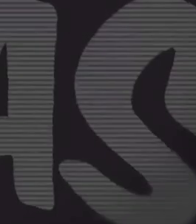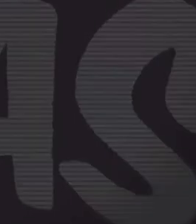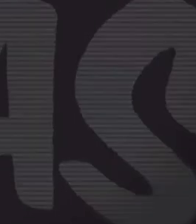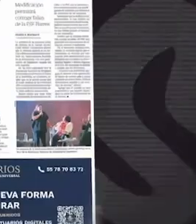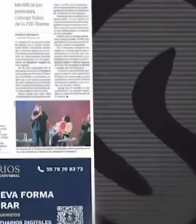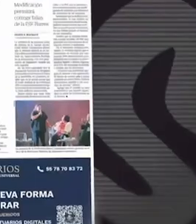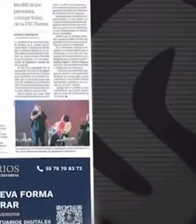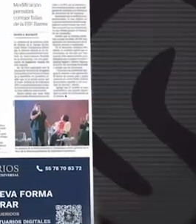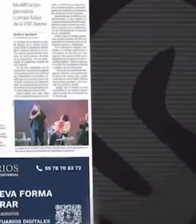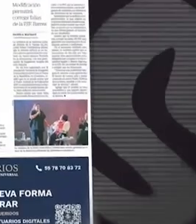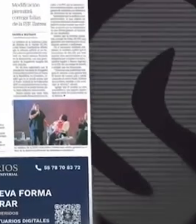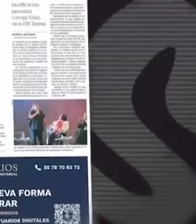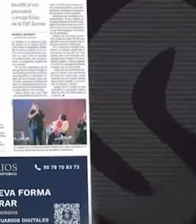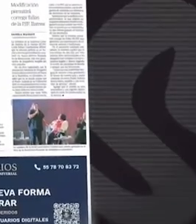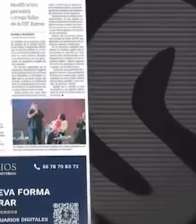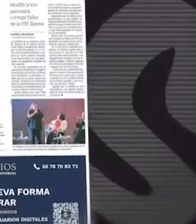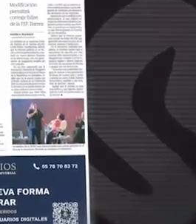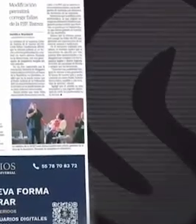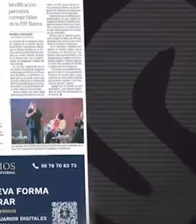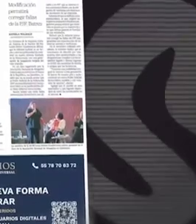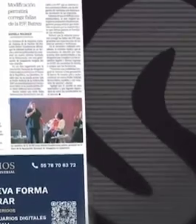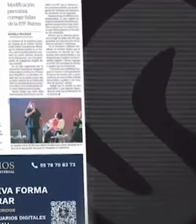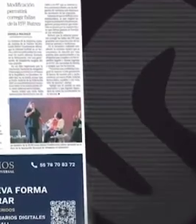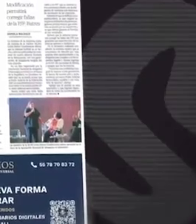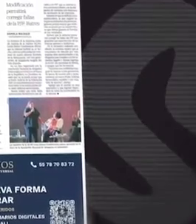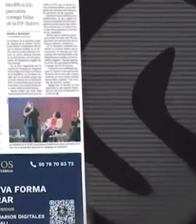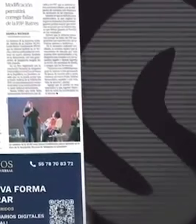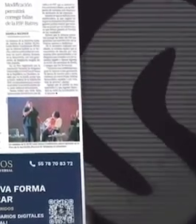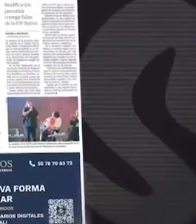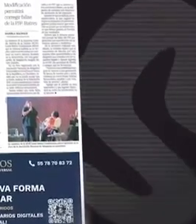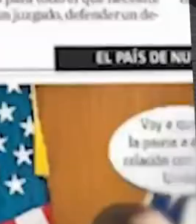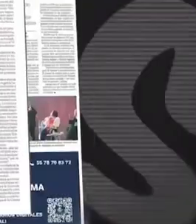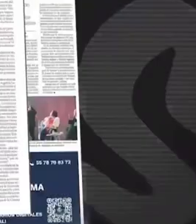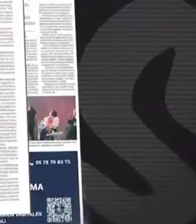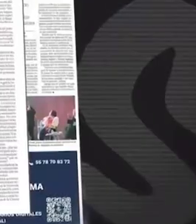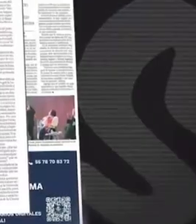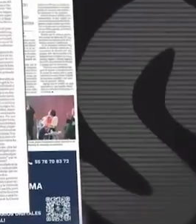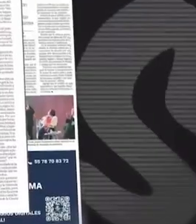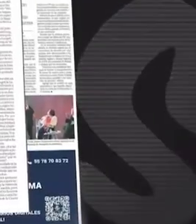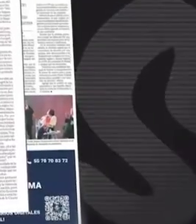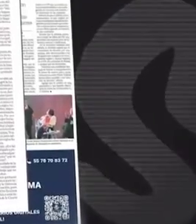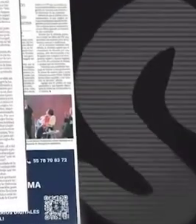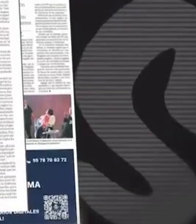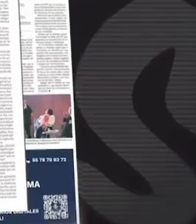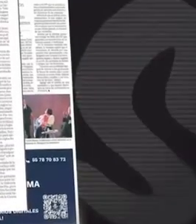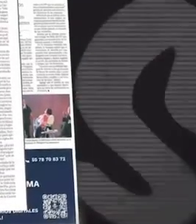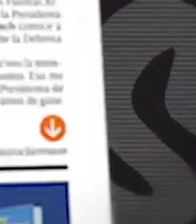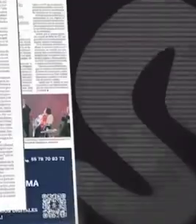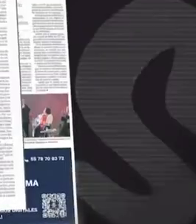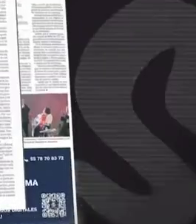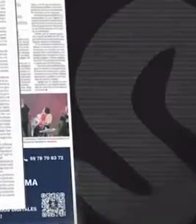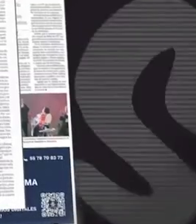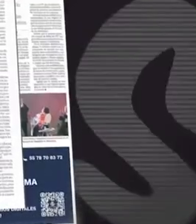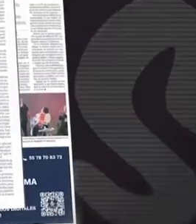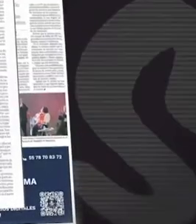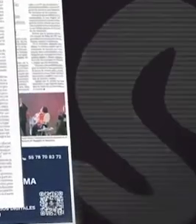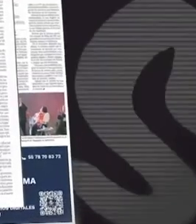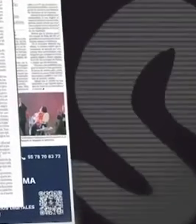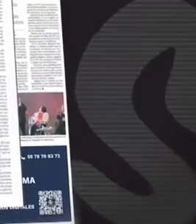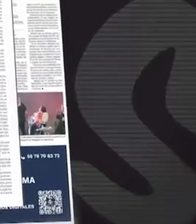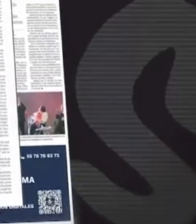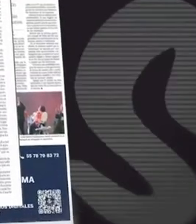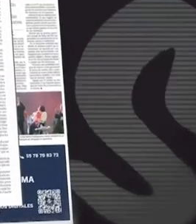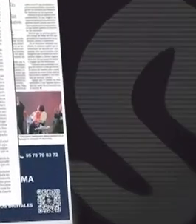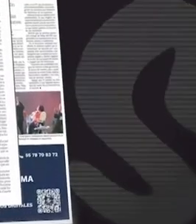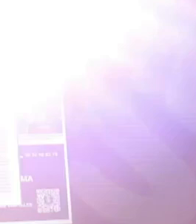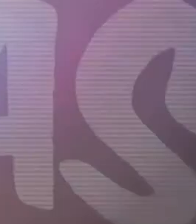también apareció en las columnas de periódicos de circulación nacional, pues de las 43 columnas publicadas el lunes 14 de